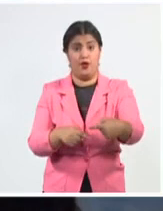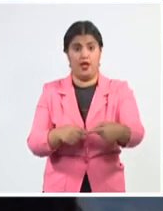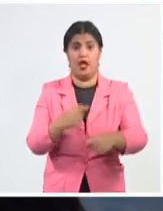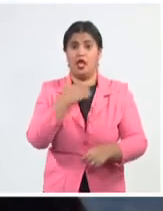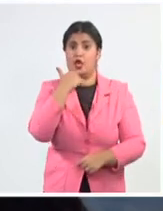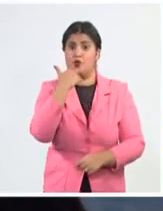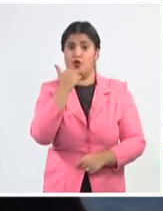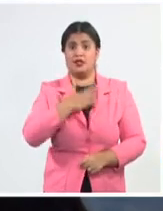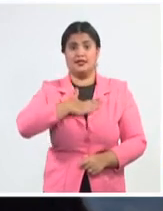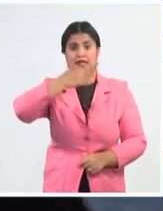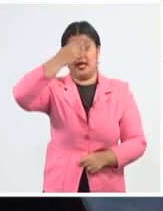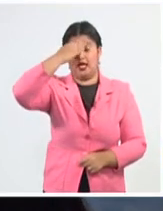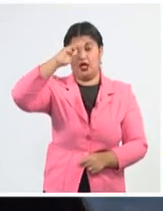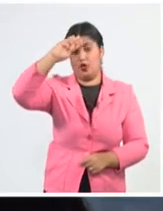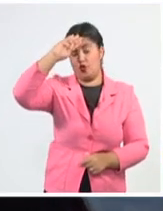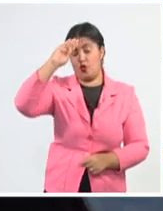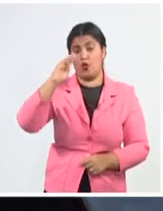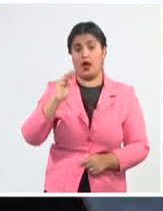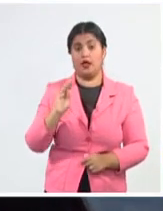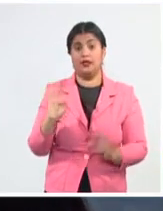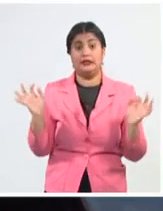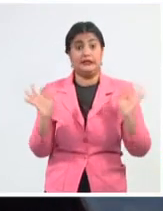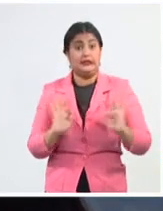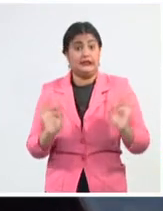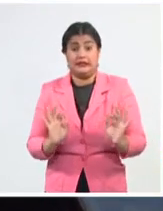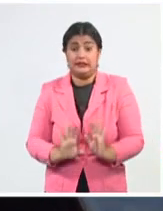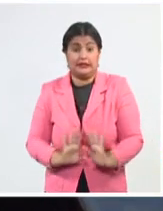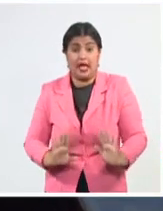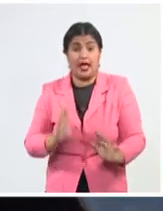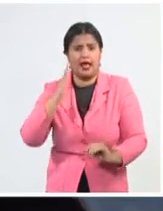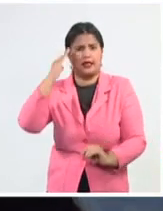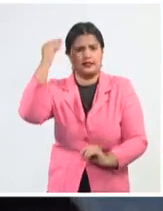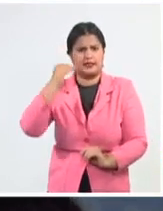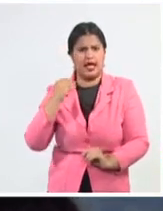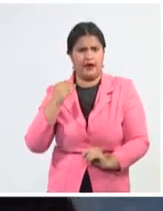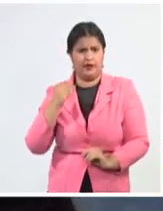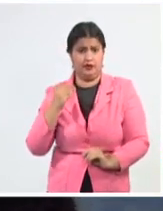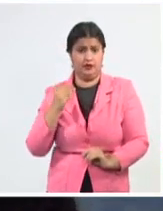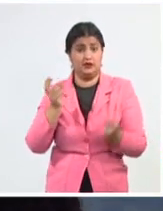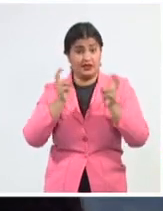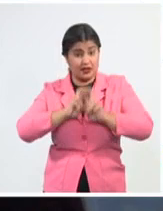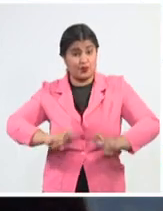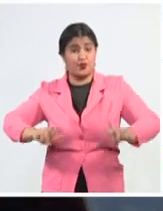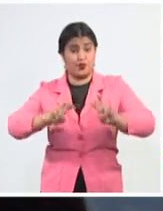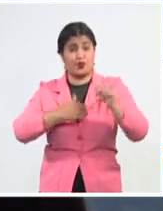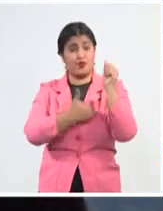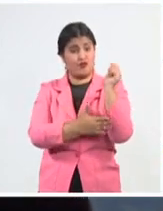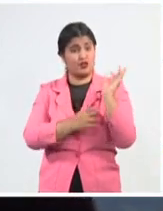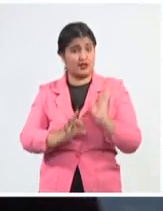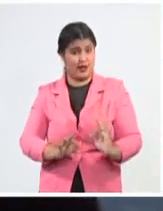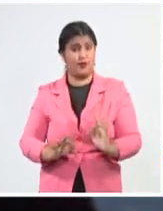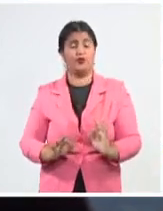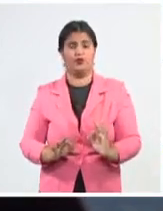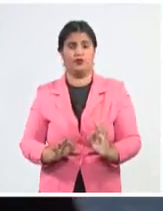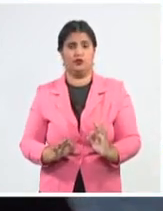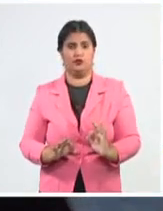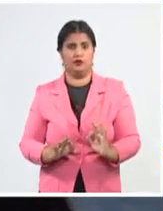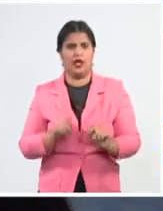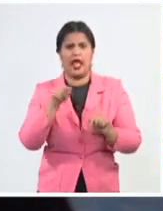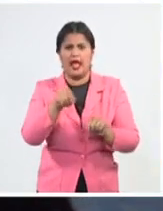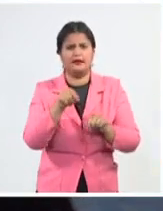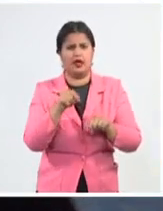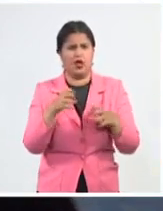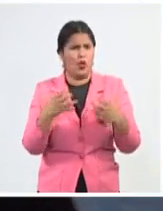el FBI, ni la Real Policía Montada de Canadá han encontrado la más mínima evidencia de un ataque.